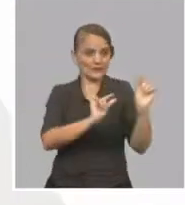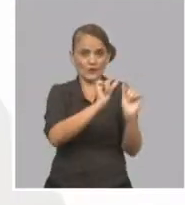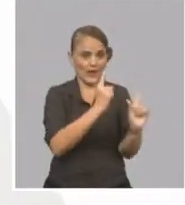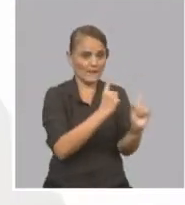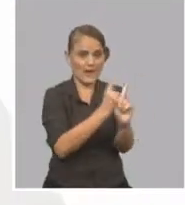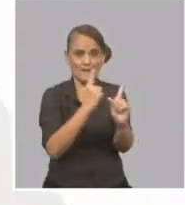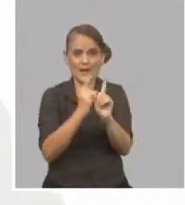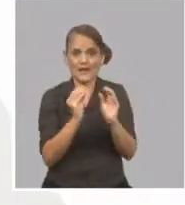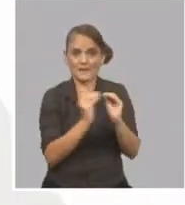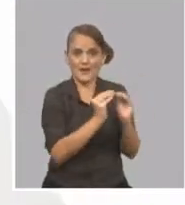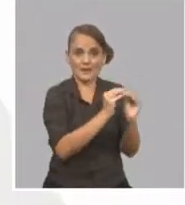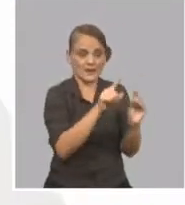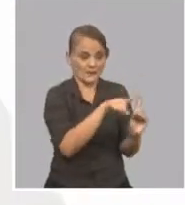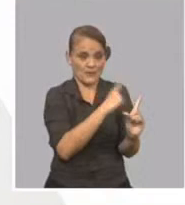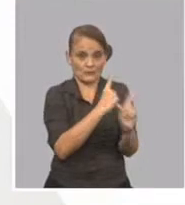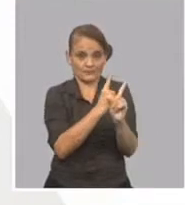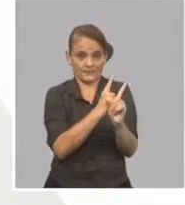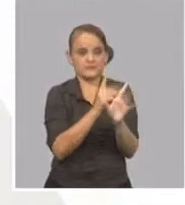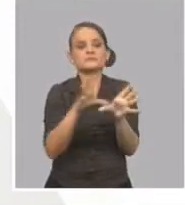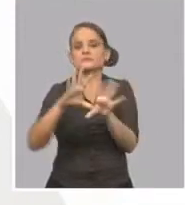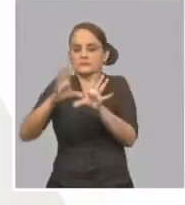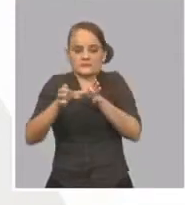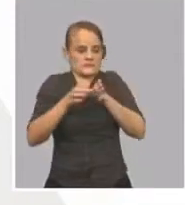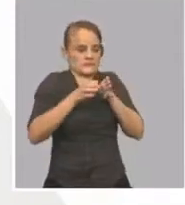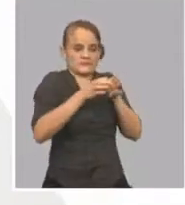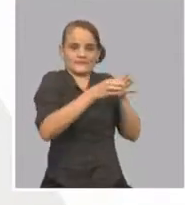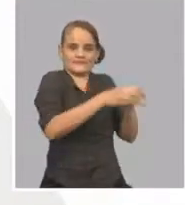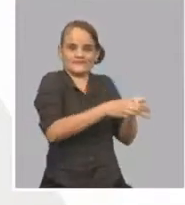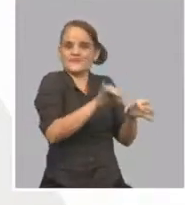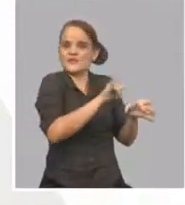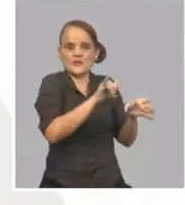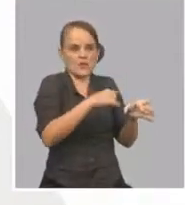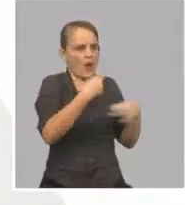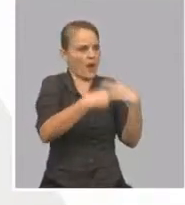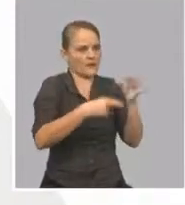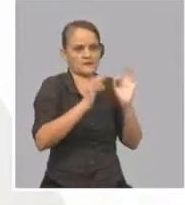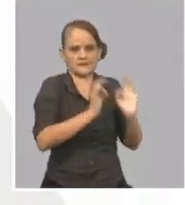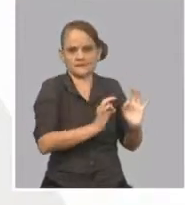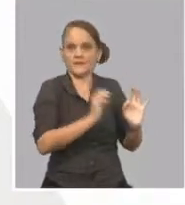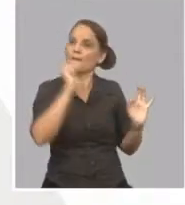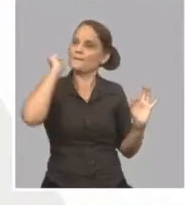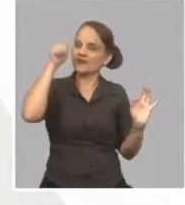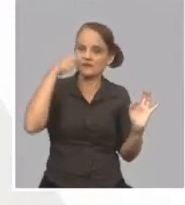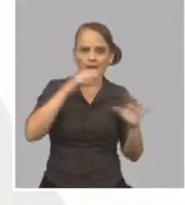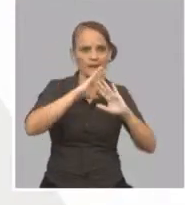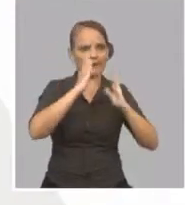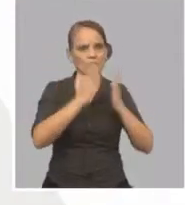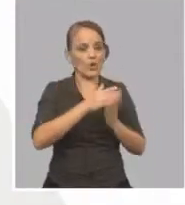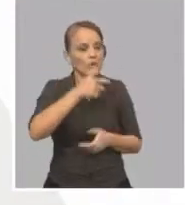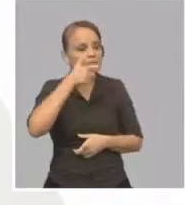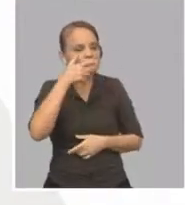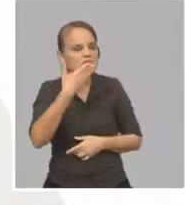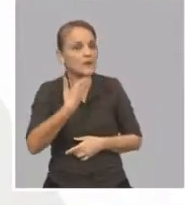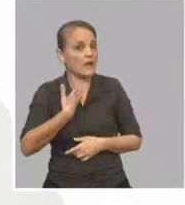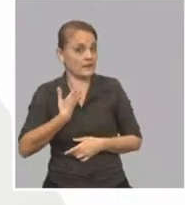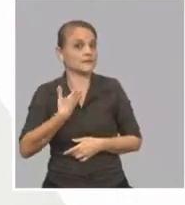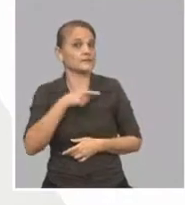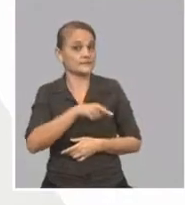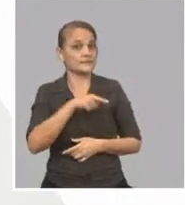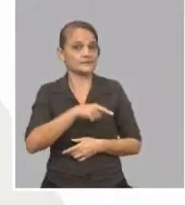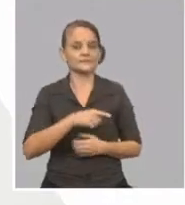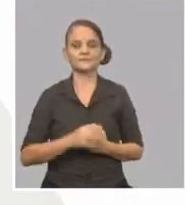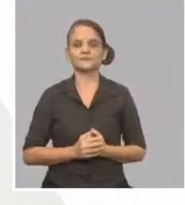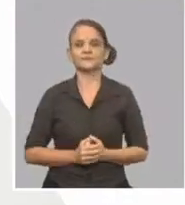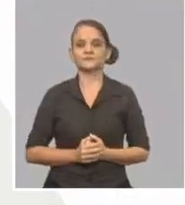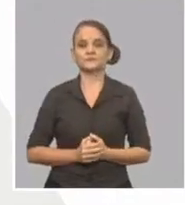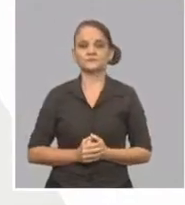más cercanas también las ponemos en observación y las sometemos a los pruebas. Hay que insistir en que nos